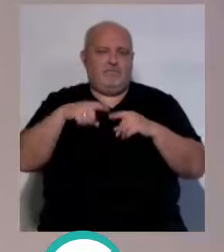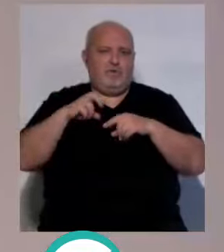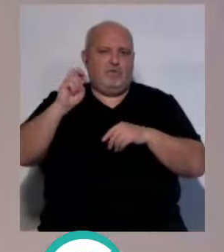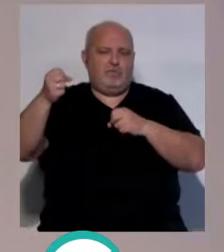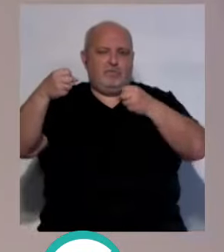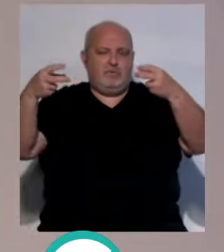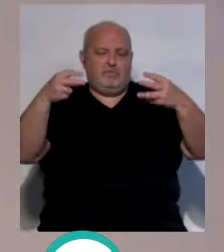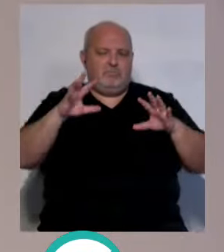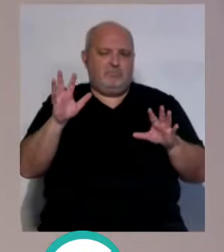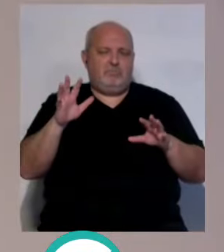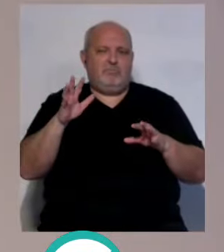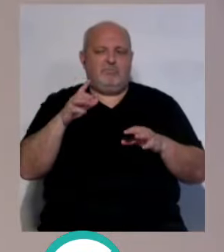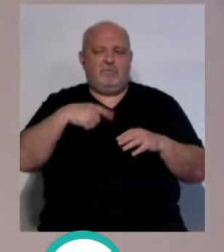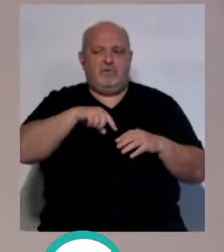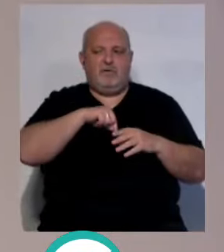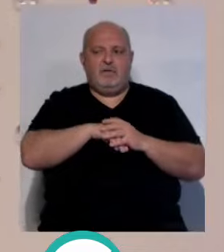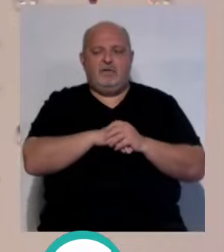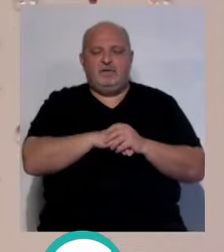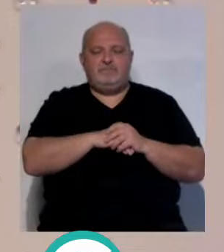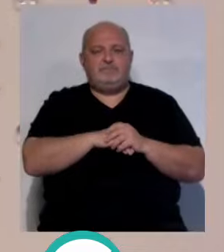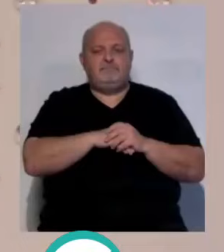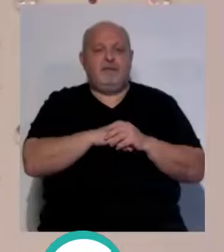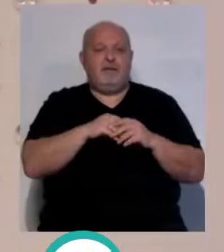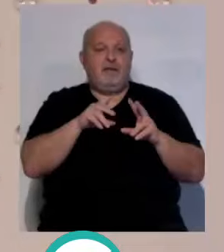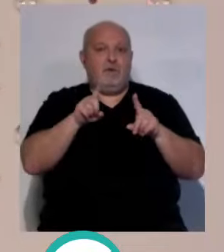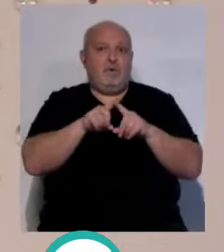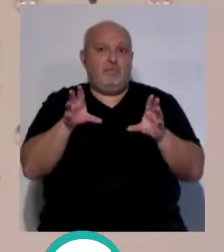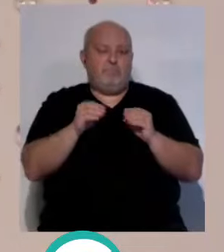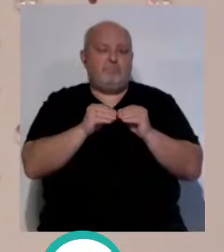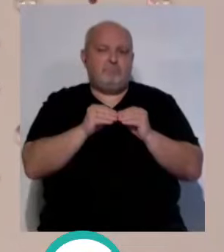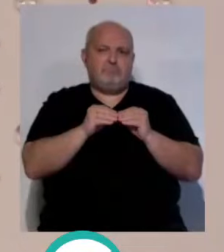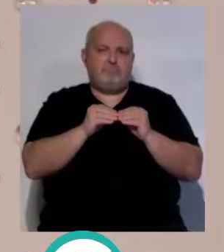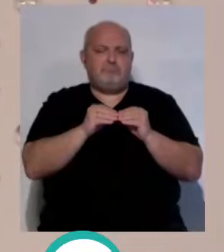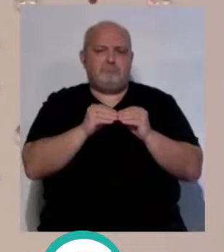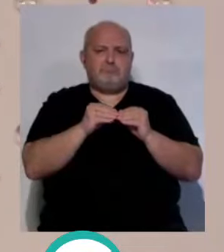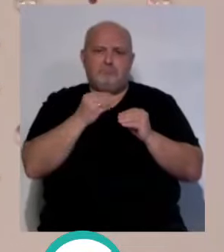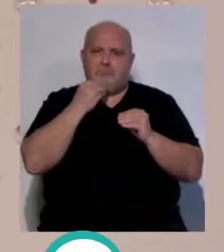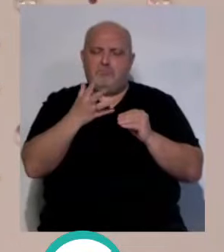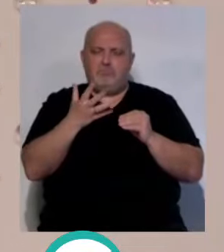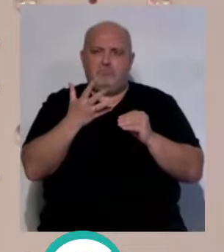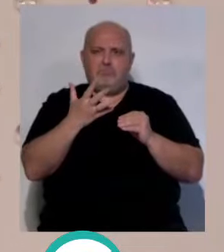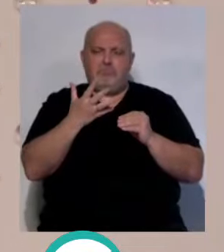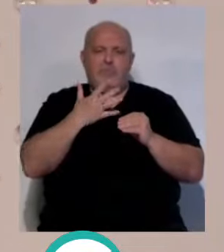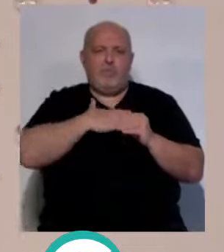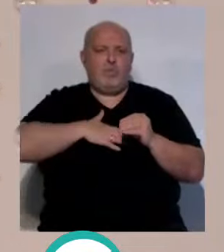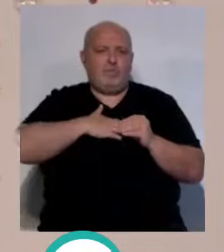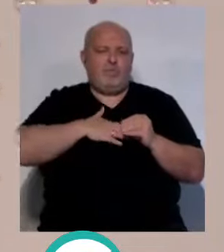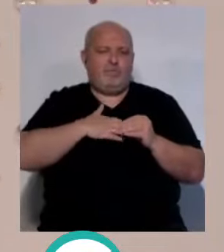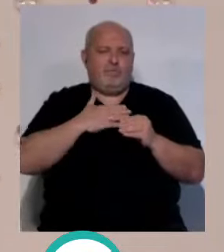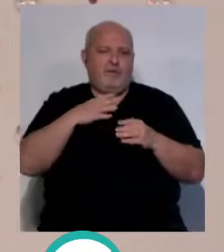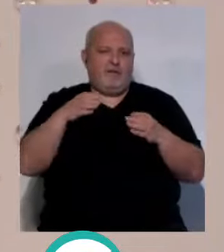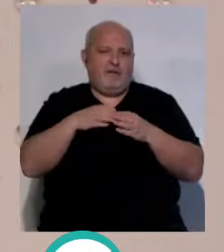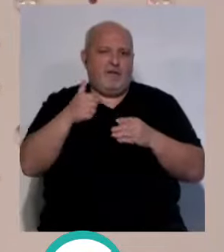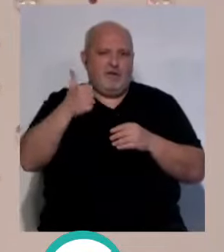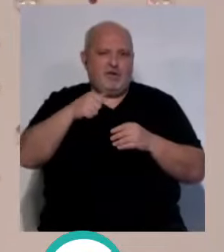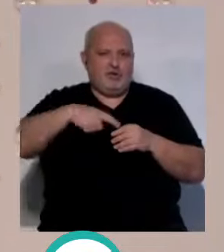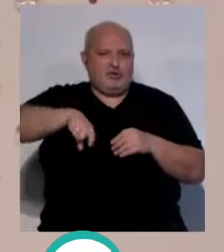otros resultados, todavía dependemos de nosotros mismos y la verdad es que va bien, que da gusto entrenar con los chicos,